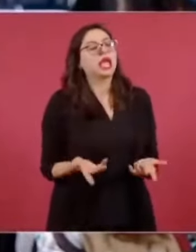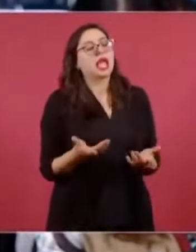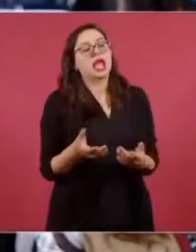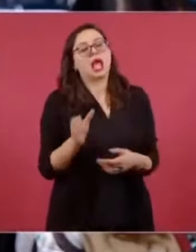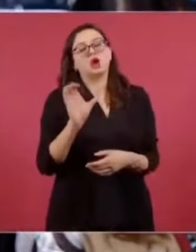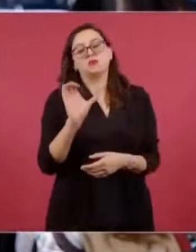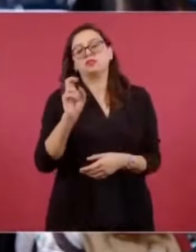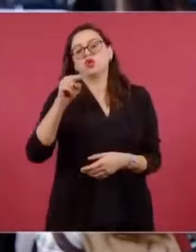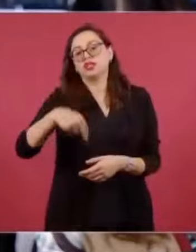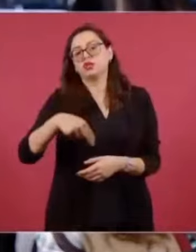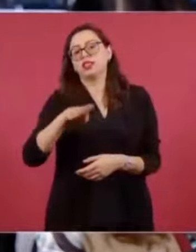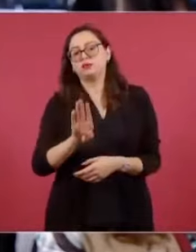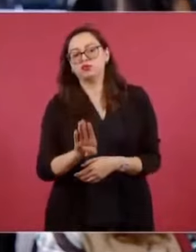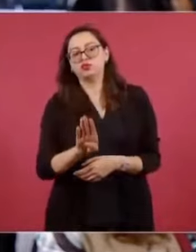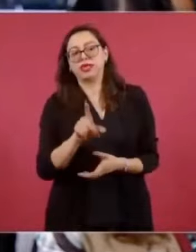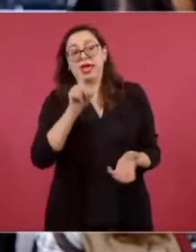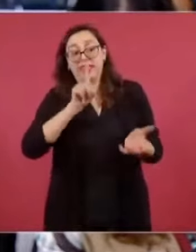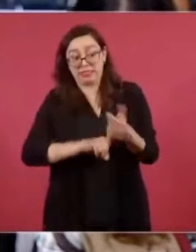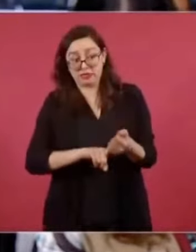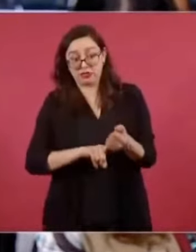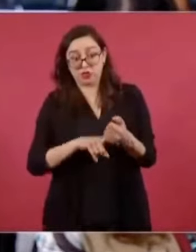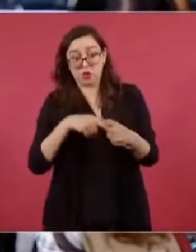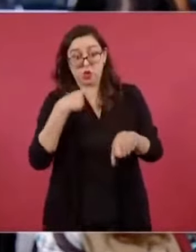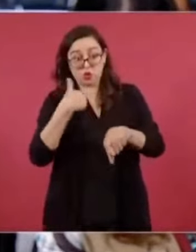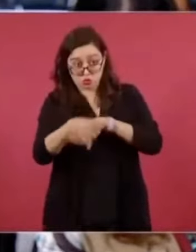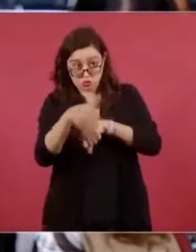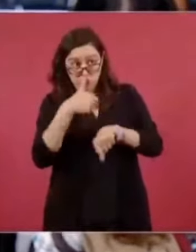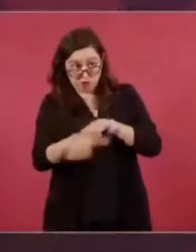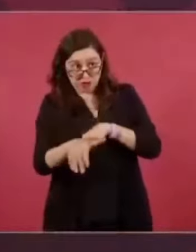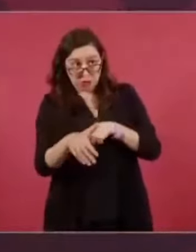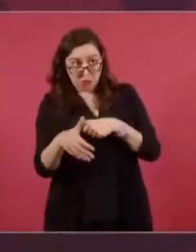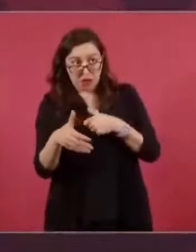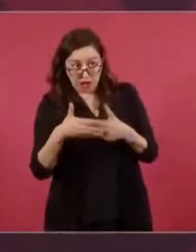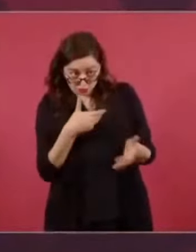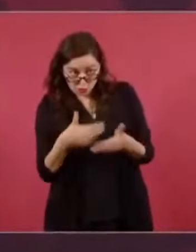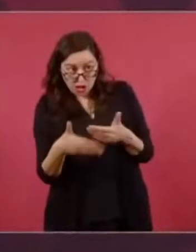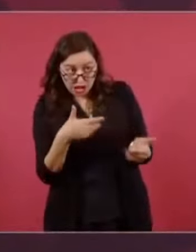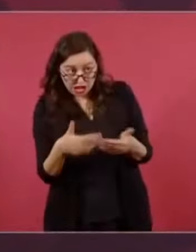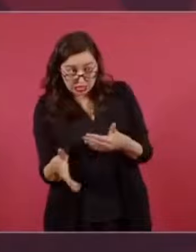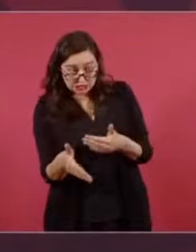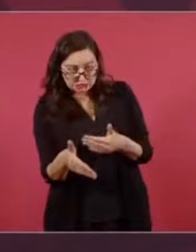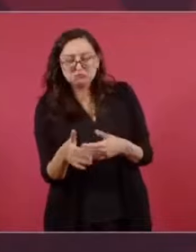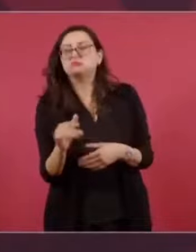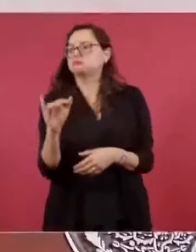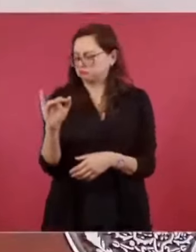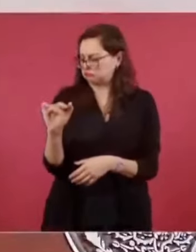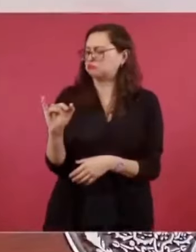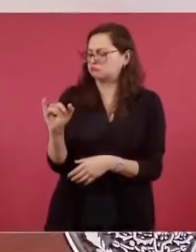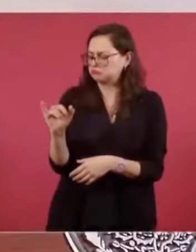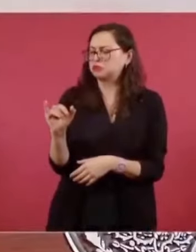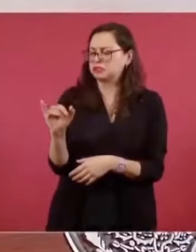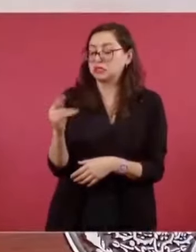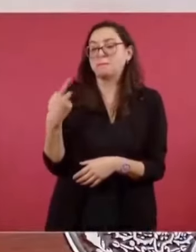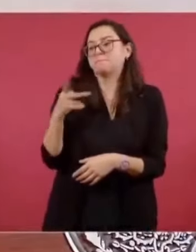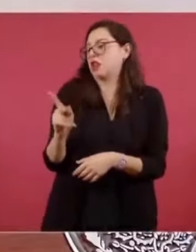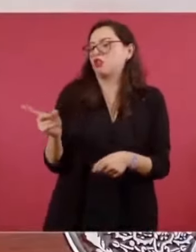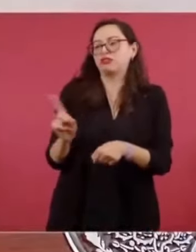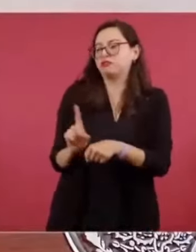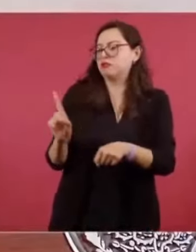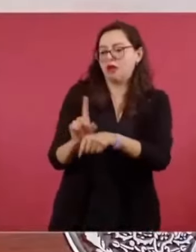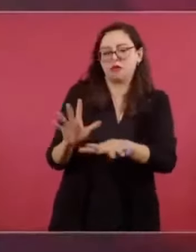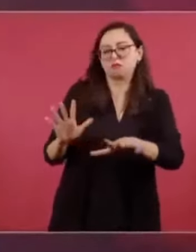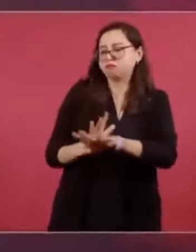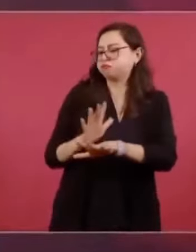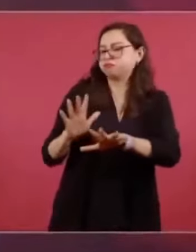de Búsqueda están actualizadas. ¿Nos podemos ir ahorita con esas cifras? Sí, pero las estamos actualizando